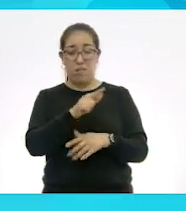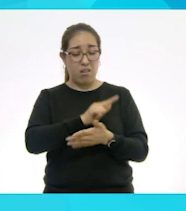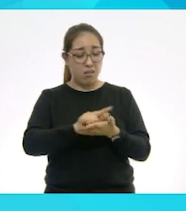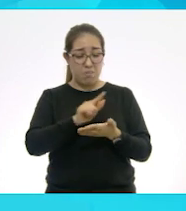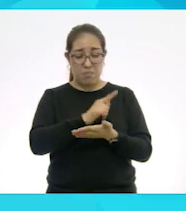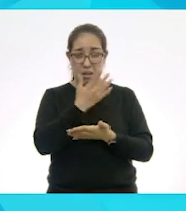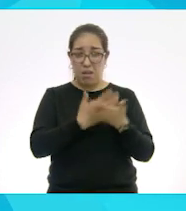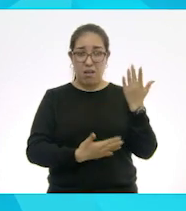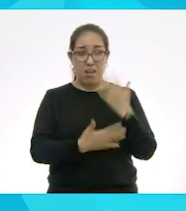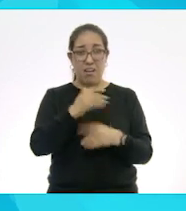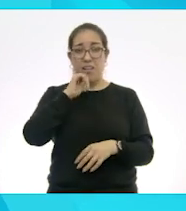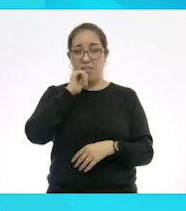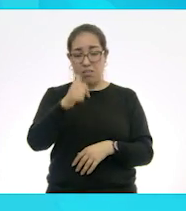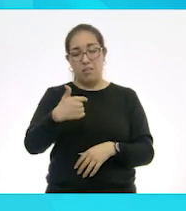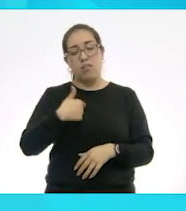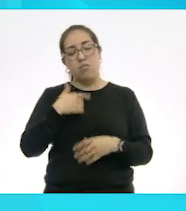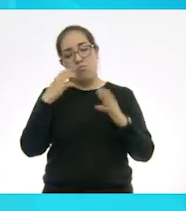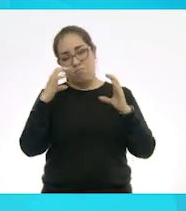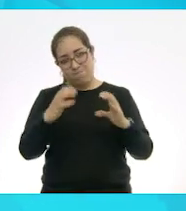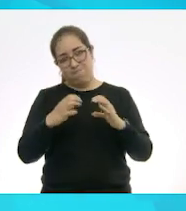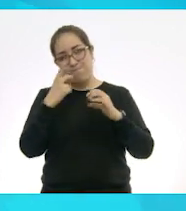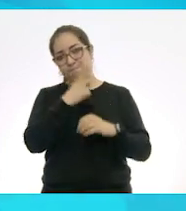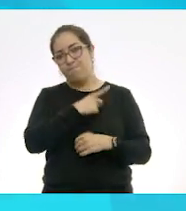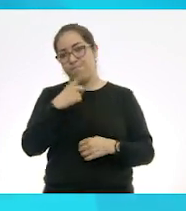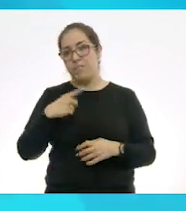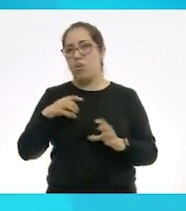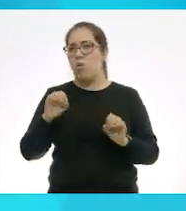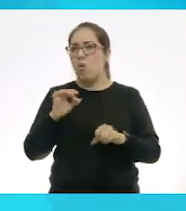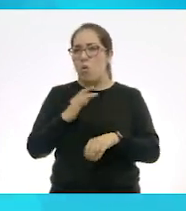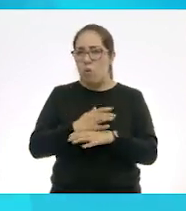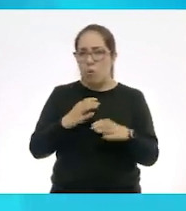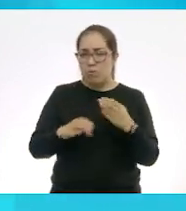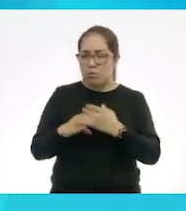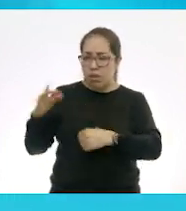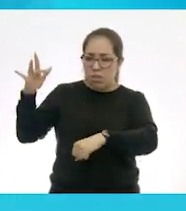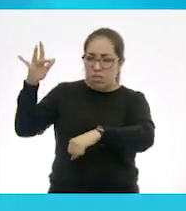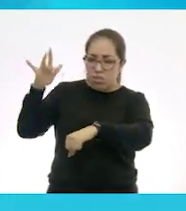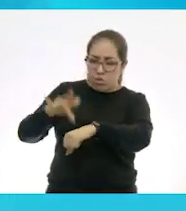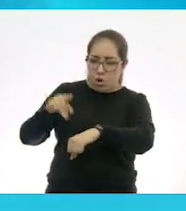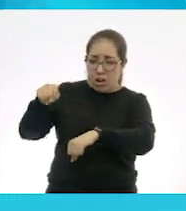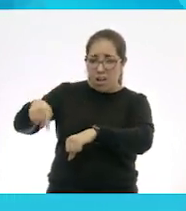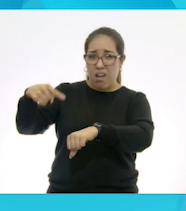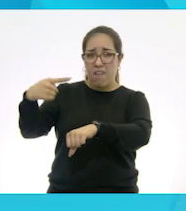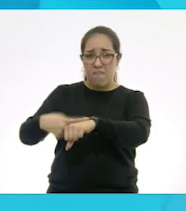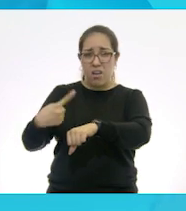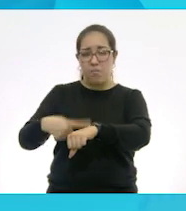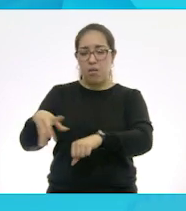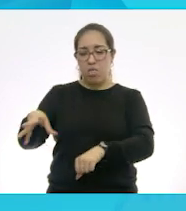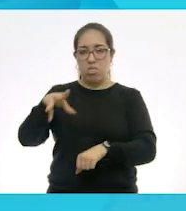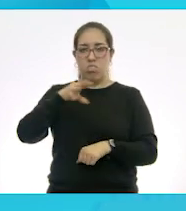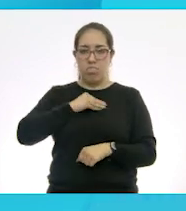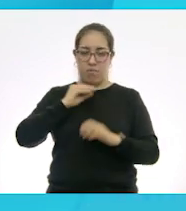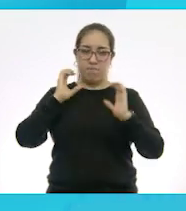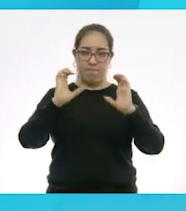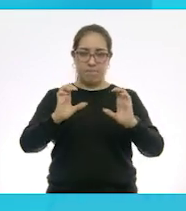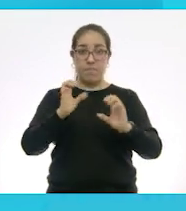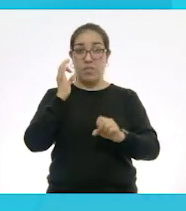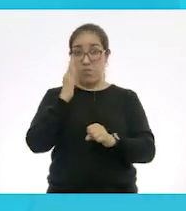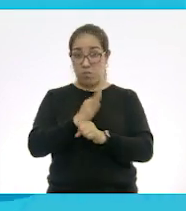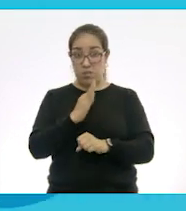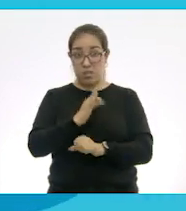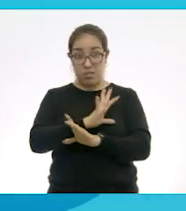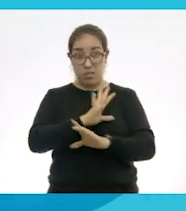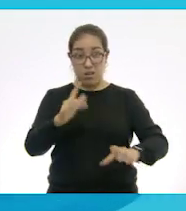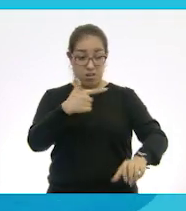infectarme. Recordemos también que si tocamos superficies contaminadas, también tenemos el riesgo de contagiarnos. En la actualidad, no hay un tratamiento